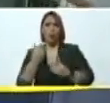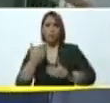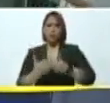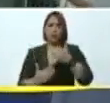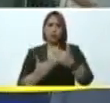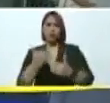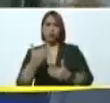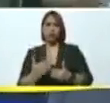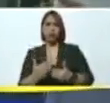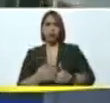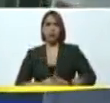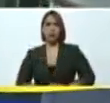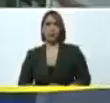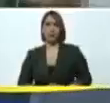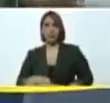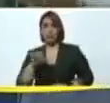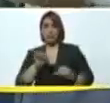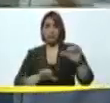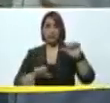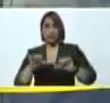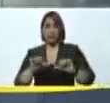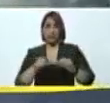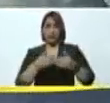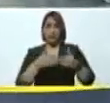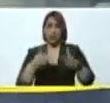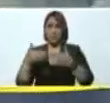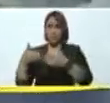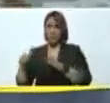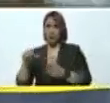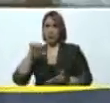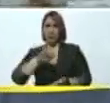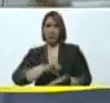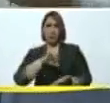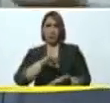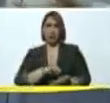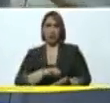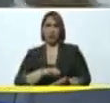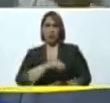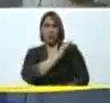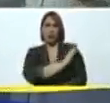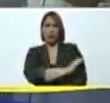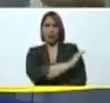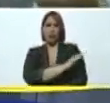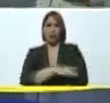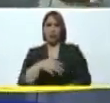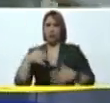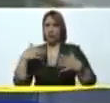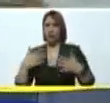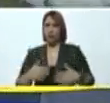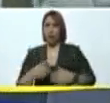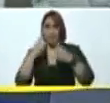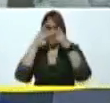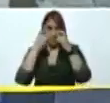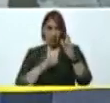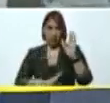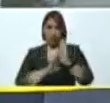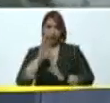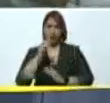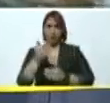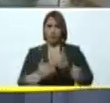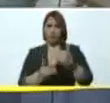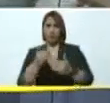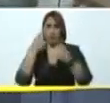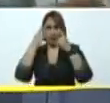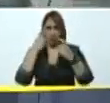el montaje de laboratorios y de centros clínicos de tanto nivel de especialización y de avance tecnológico, por